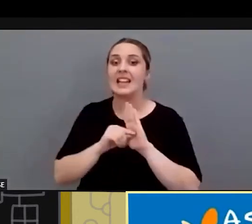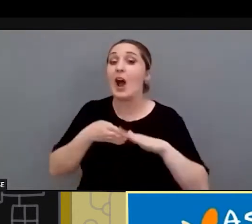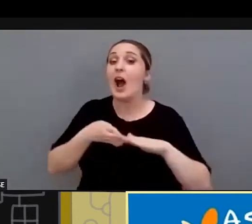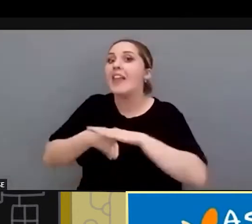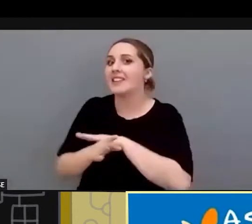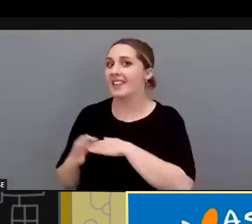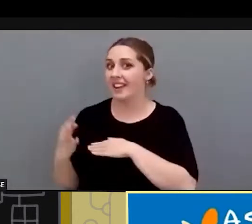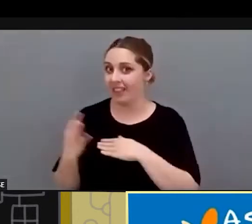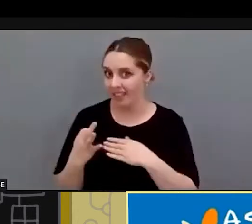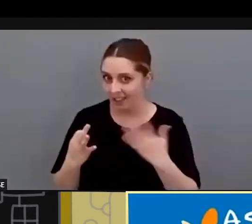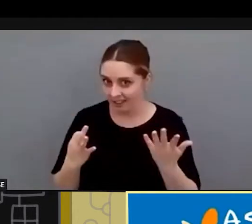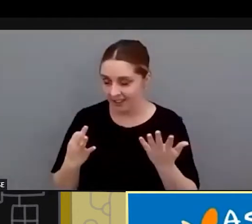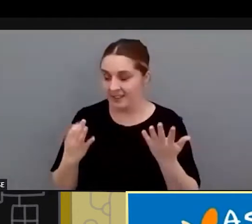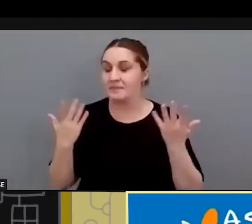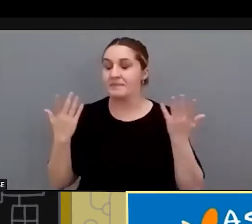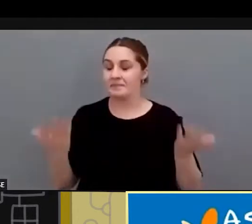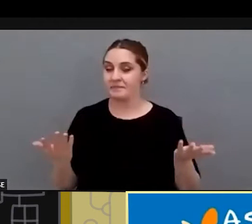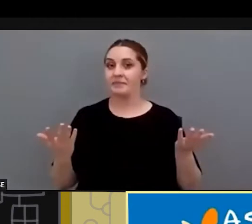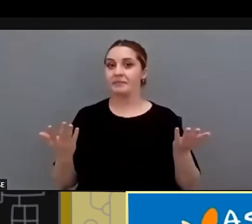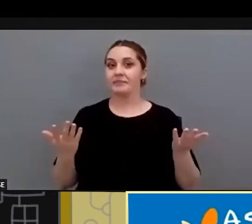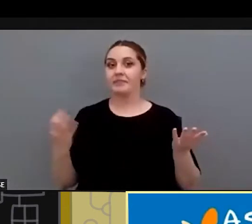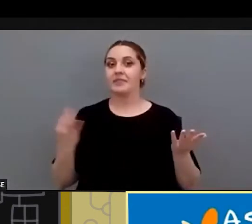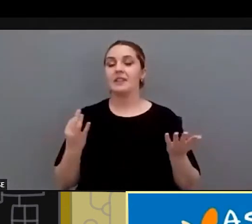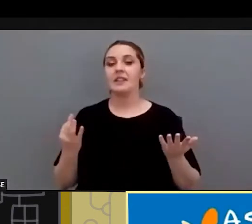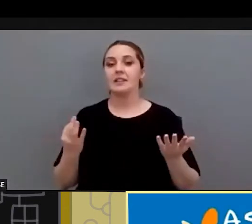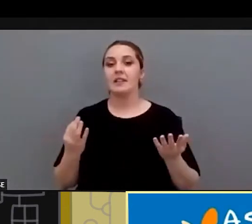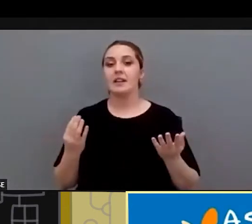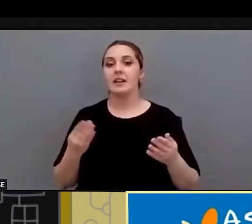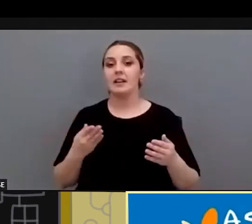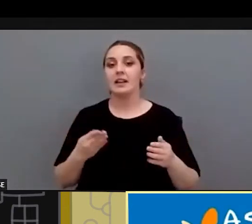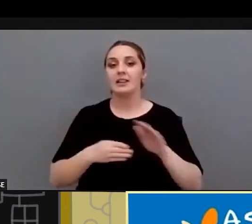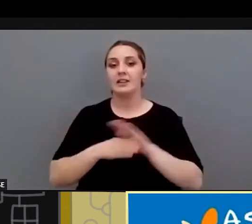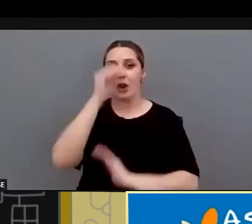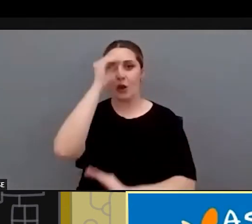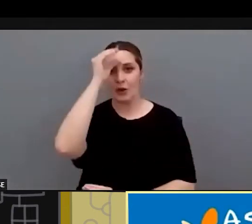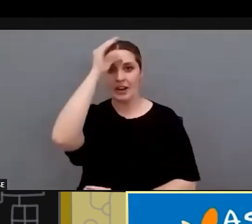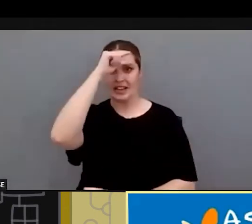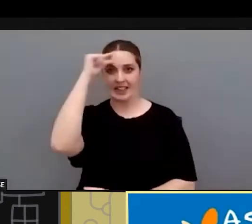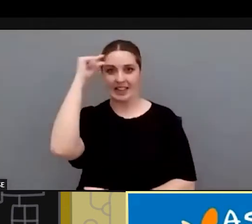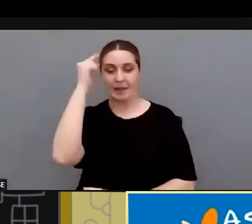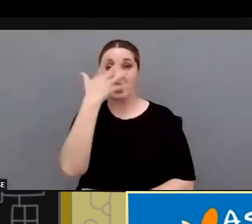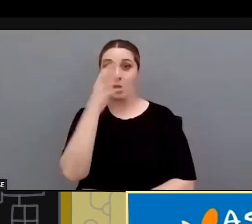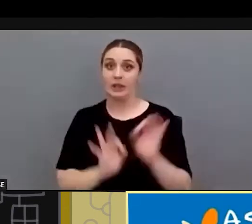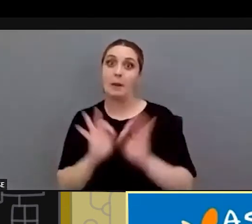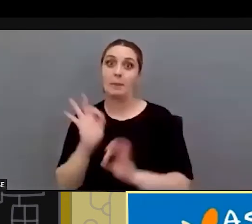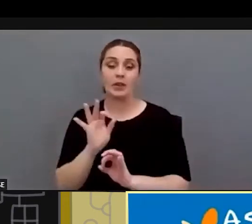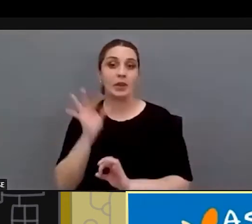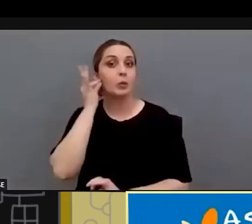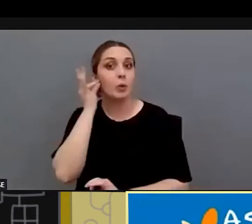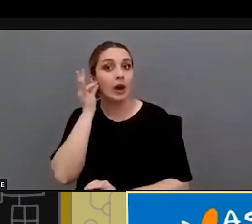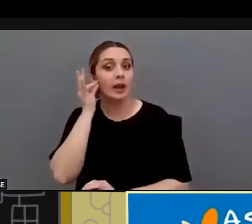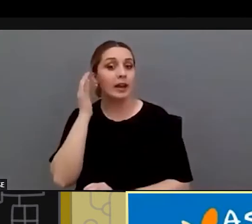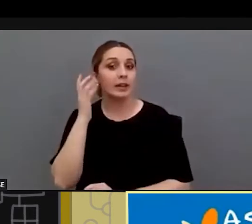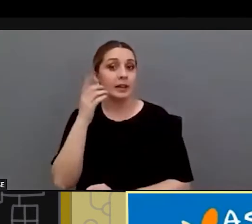y en este sentido hay que introducir la accesibilidad cognitiva el 50% de las mujeres con parálisis